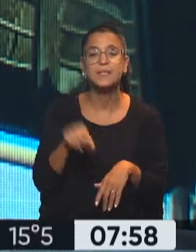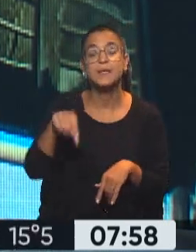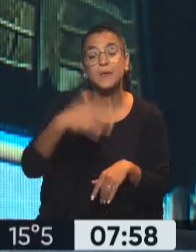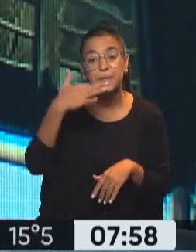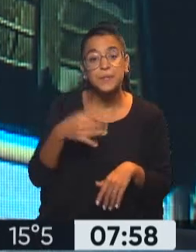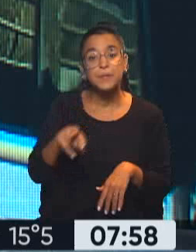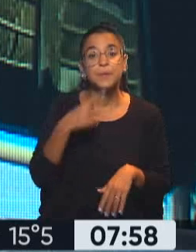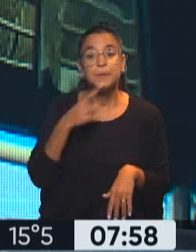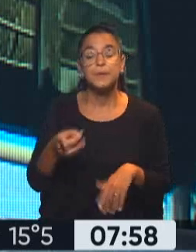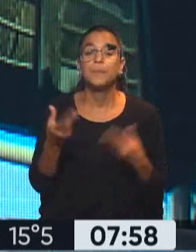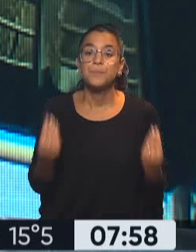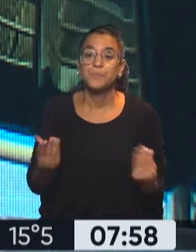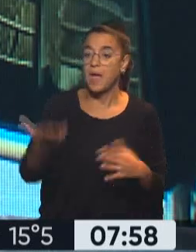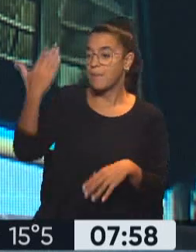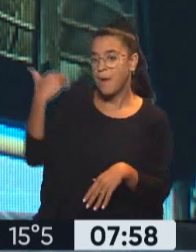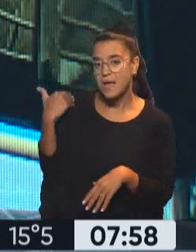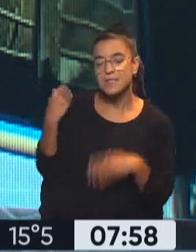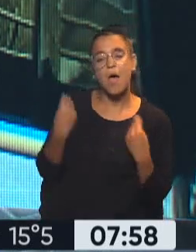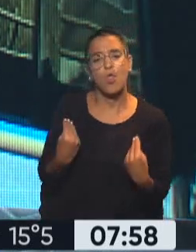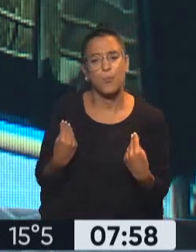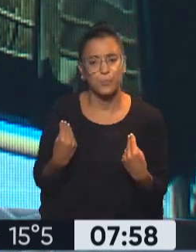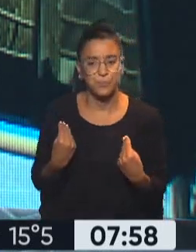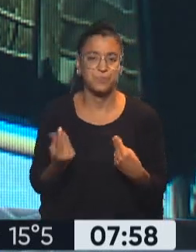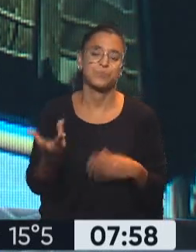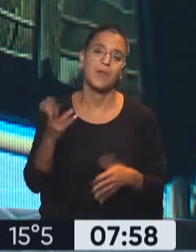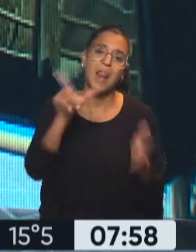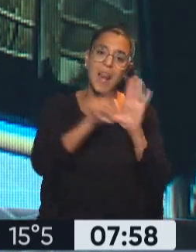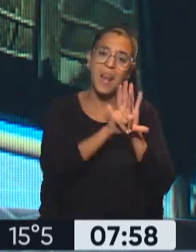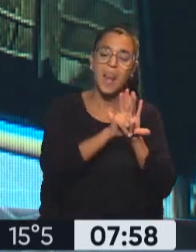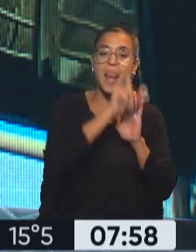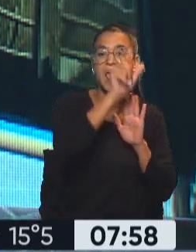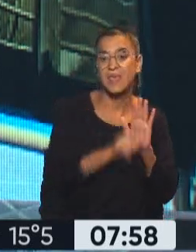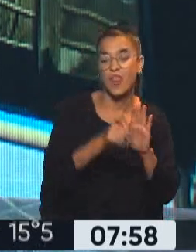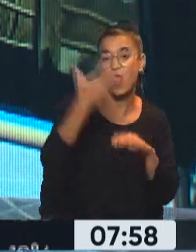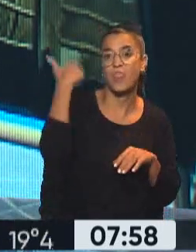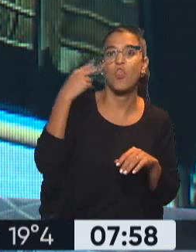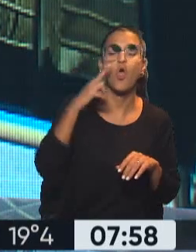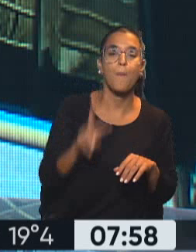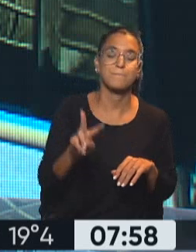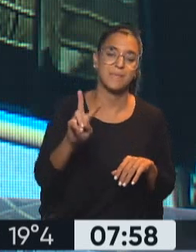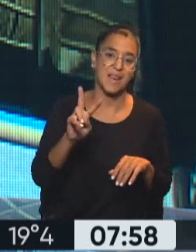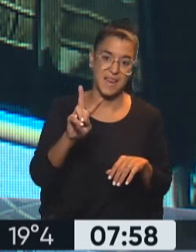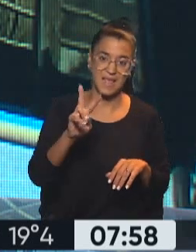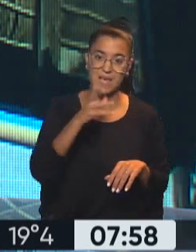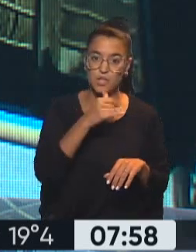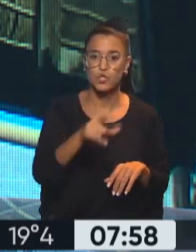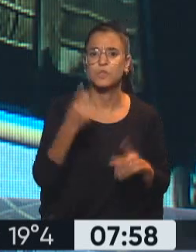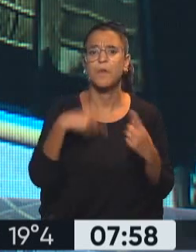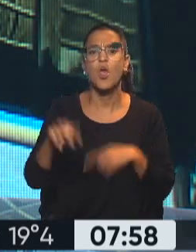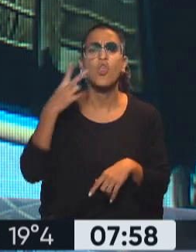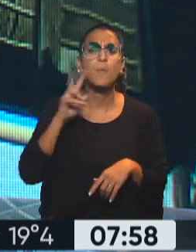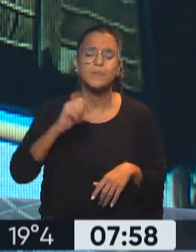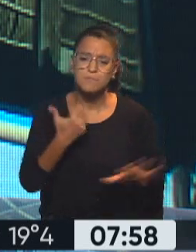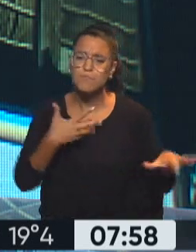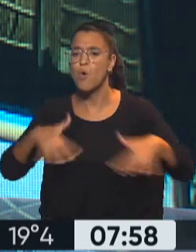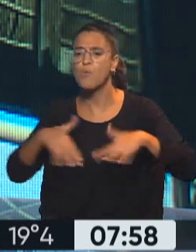por allí aparece lo que ha sido su pasado, claro, porque ha sido legislador desde el 2014, pero a partir del 2006 participó activamente de toda la